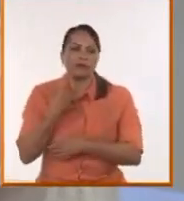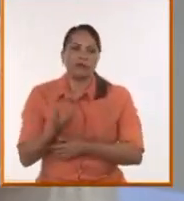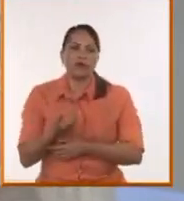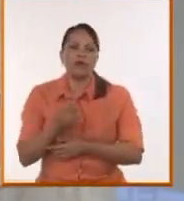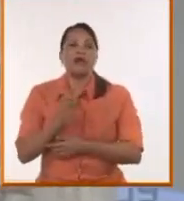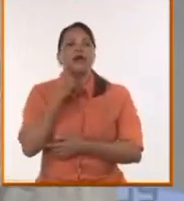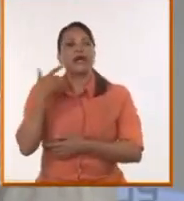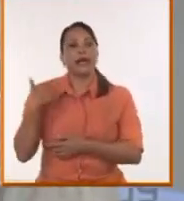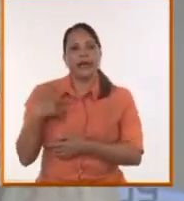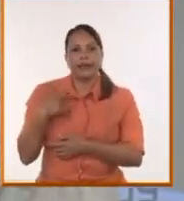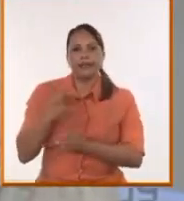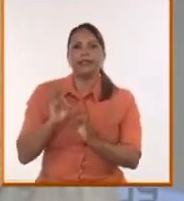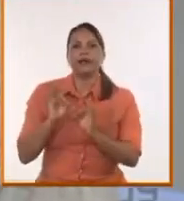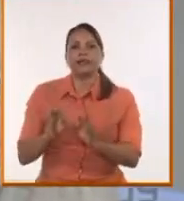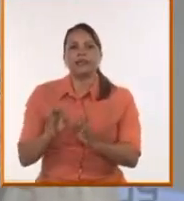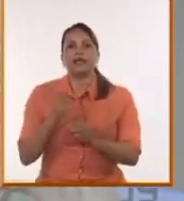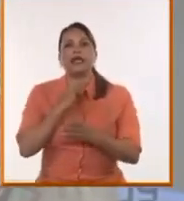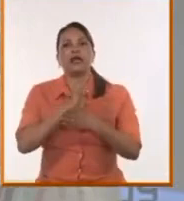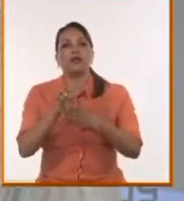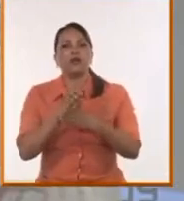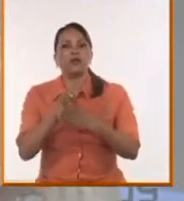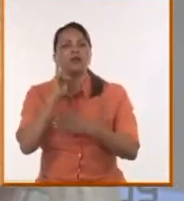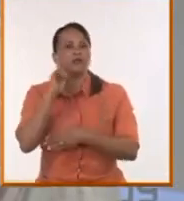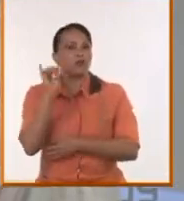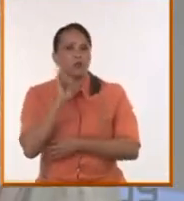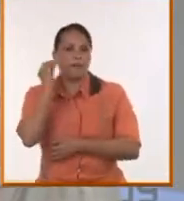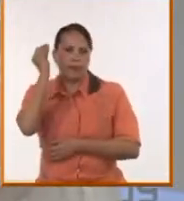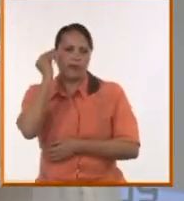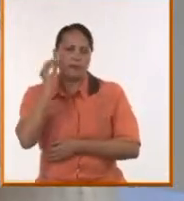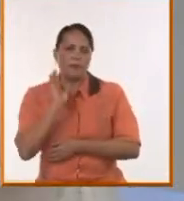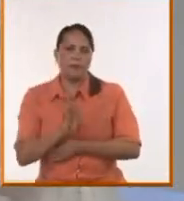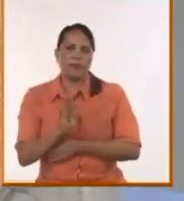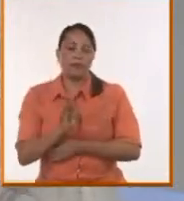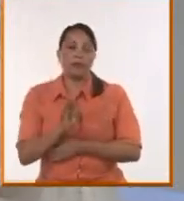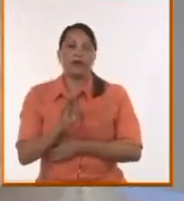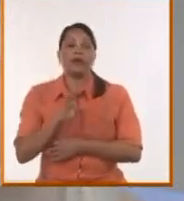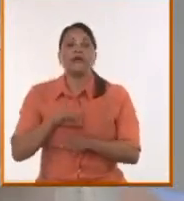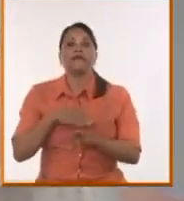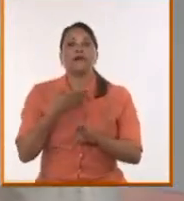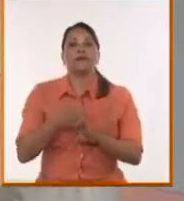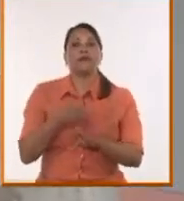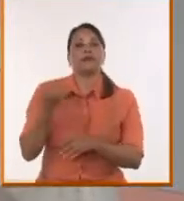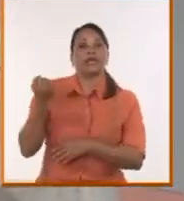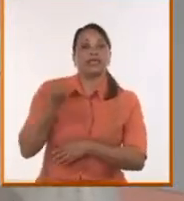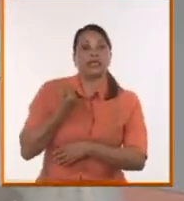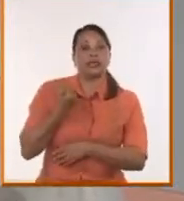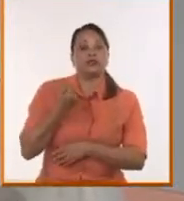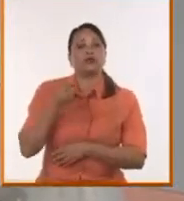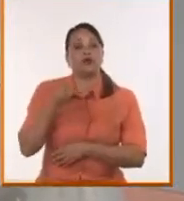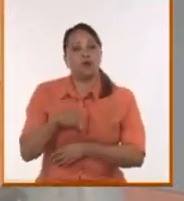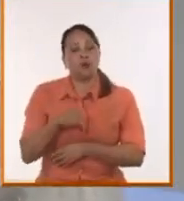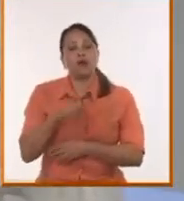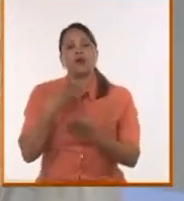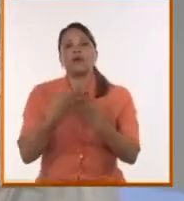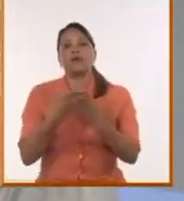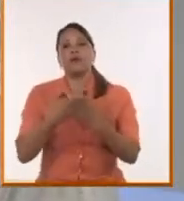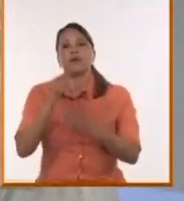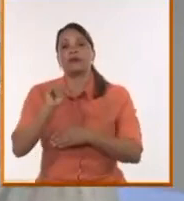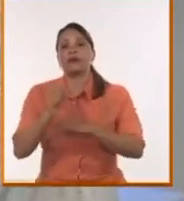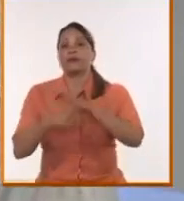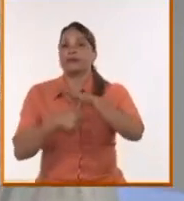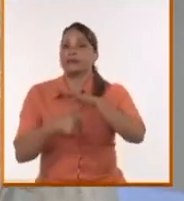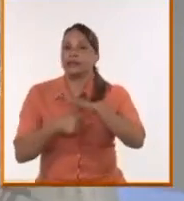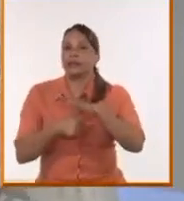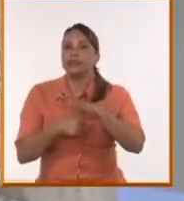ecuatoriano se creía que no se podía estar peor después de una traición, después de un banquero, hoy con un empresario presidente, es